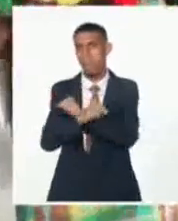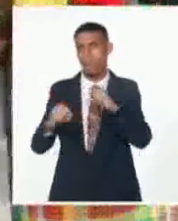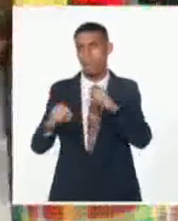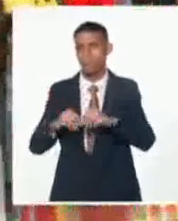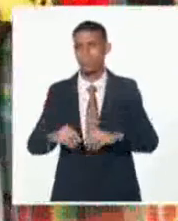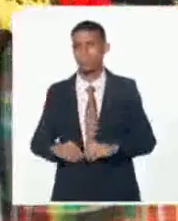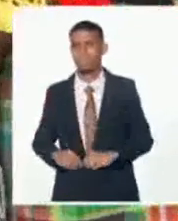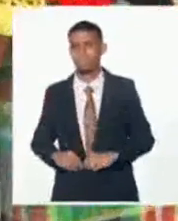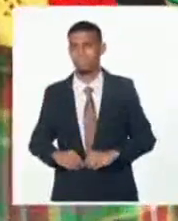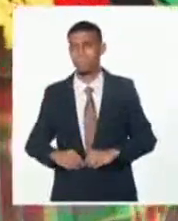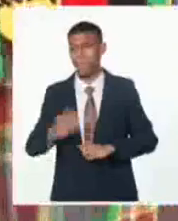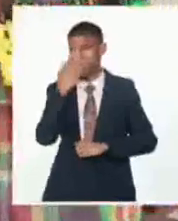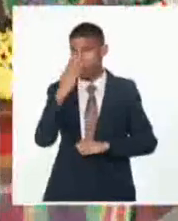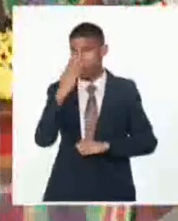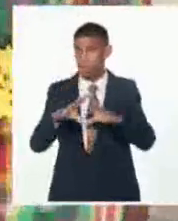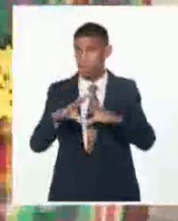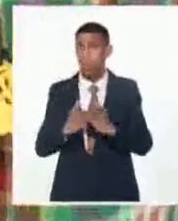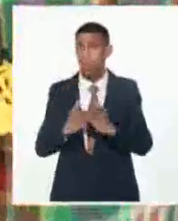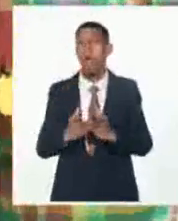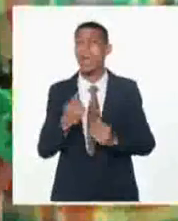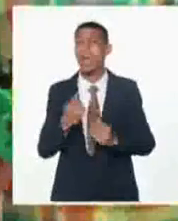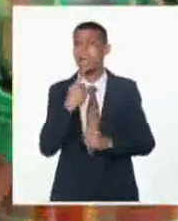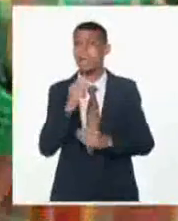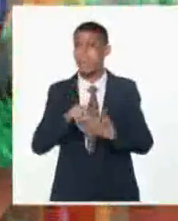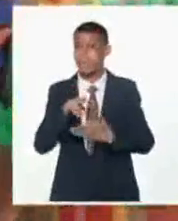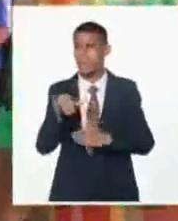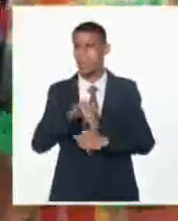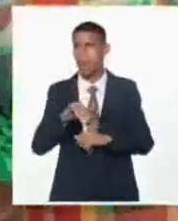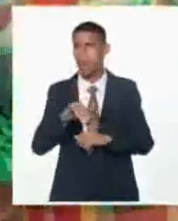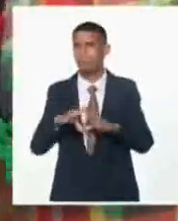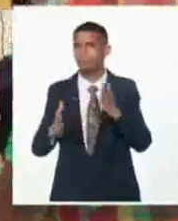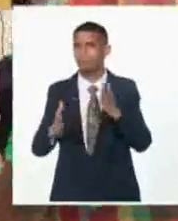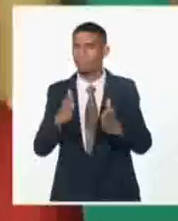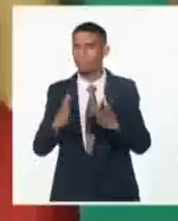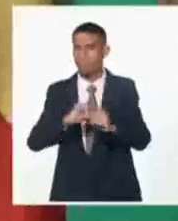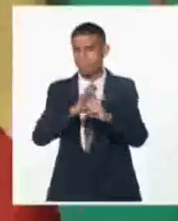la solidaridad expresada por los caribeños durante el periodo de la pandemia de la COVID-19.